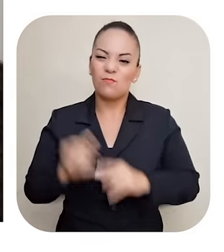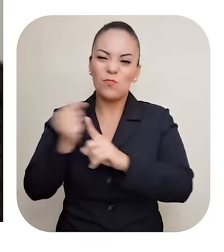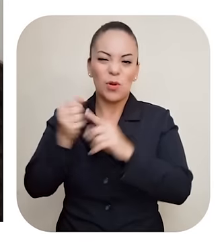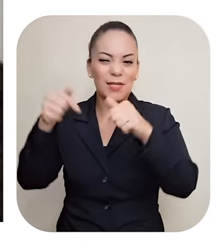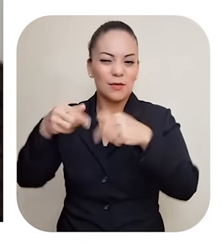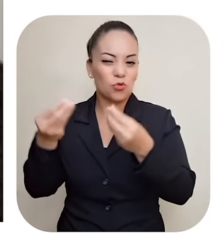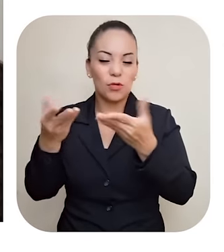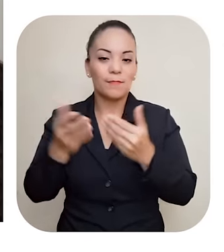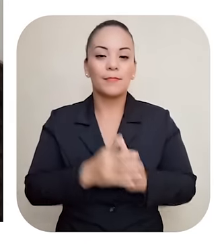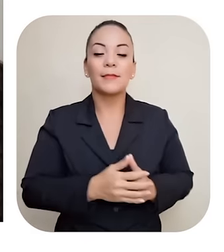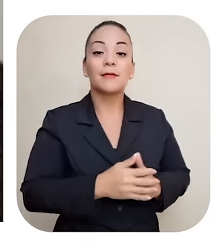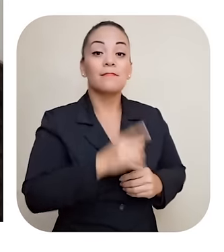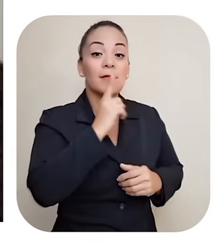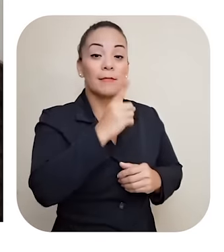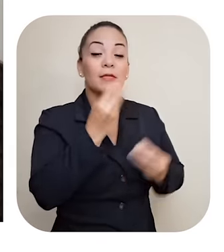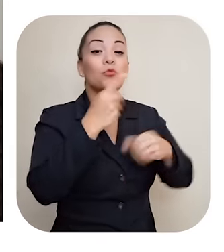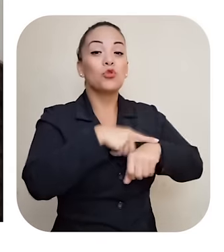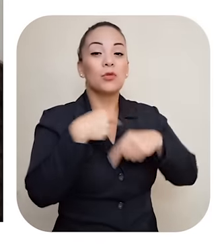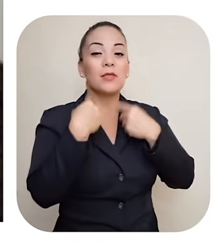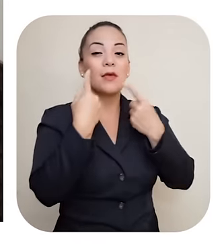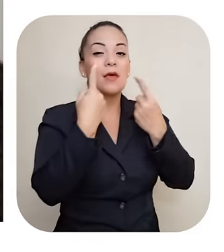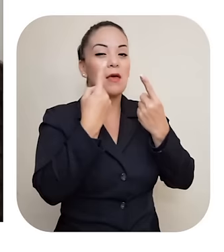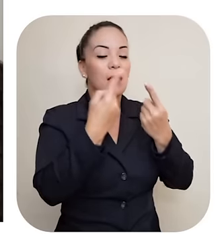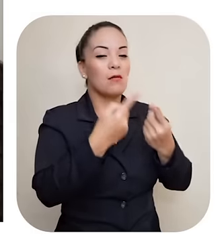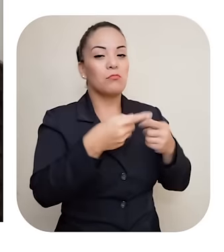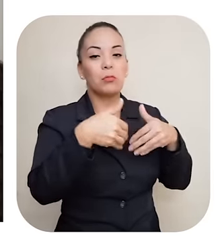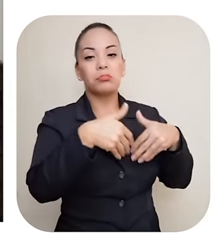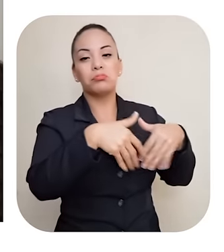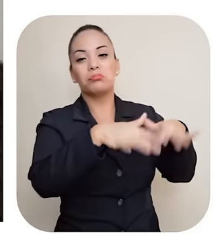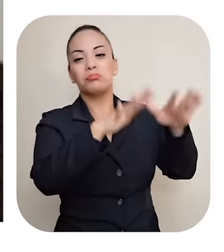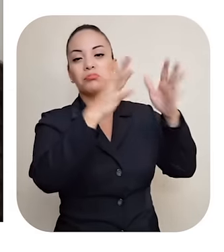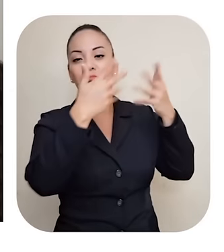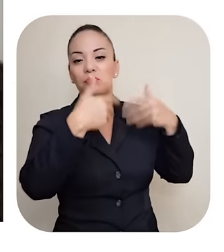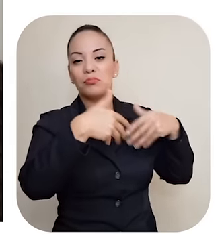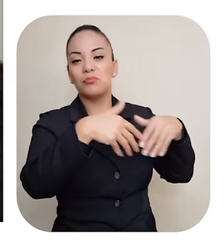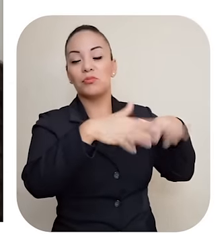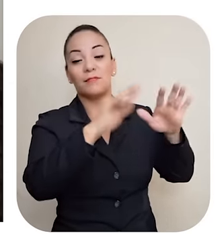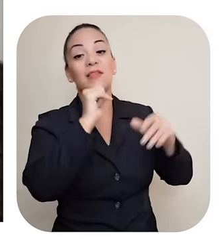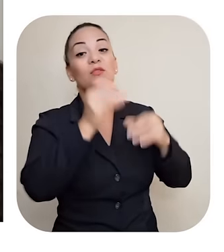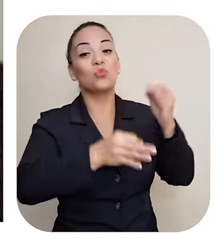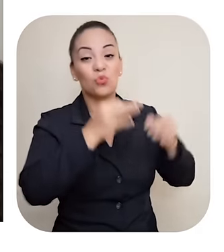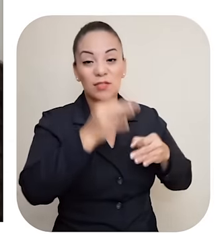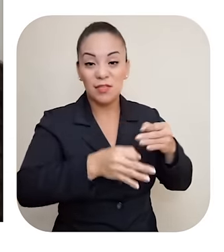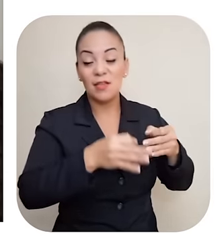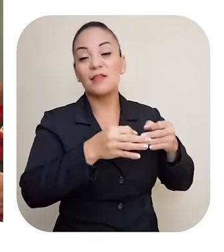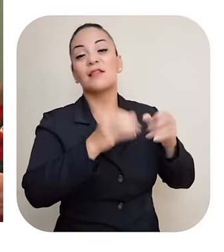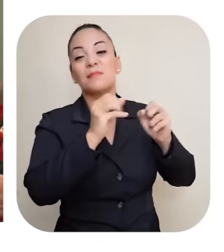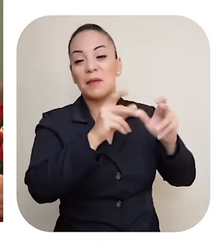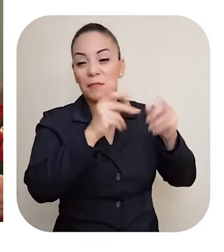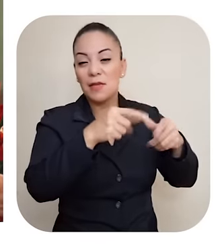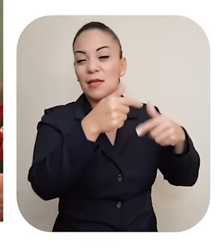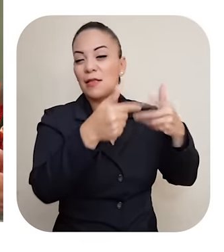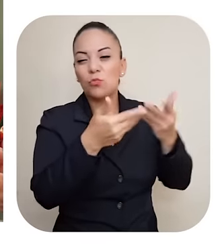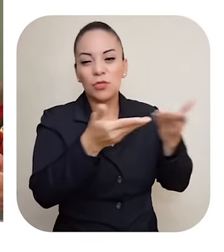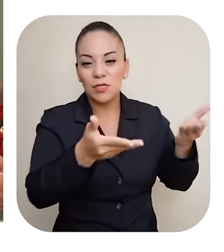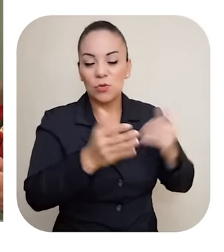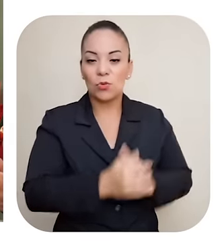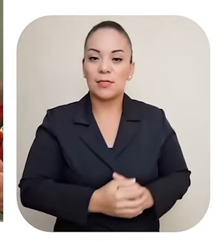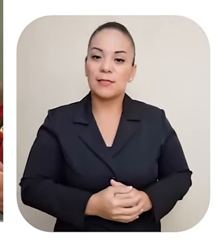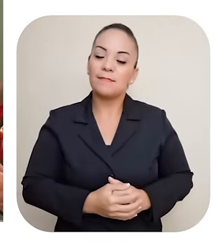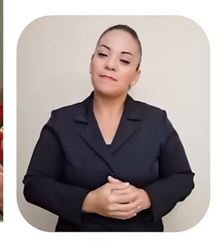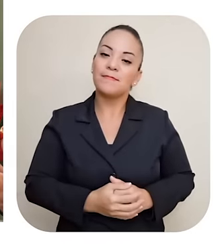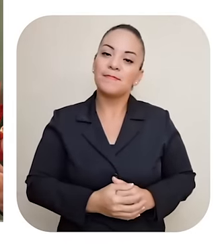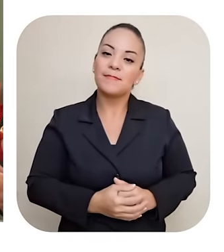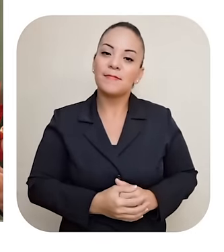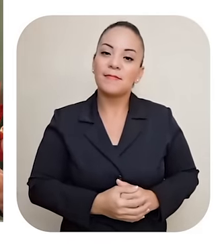el puente Injusticias Y demás Y este Hoy ¿Quién piensa En la víctima Mamá que le violaron A su hija? ¿Quién